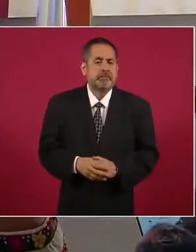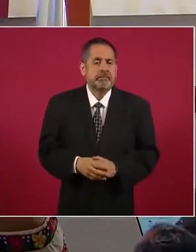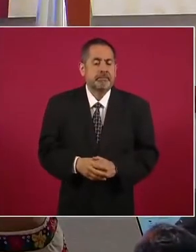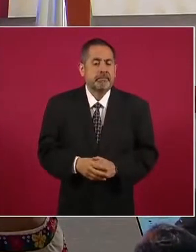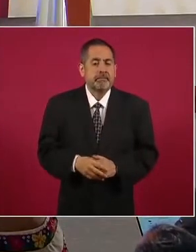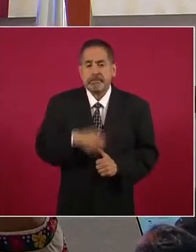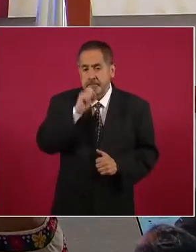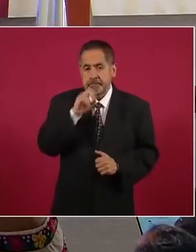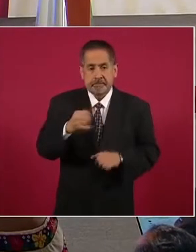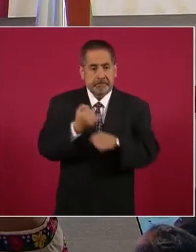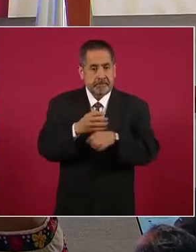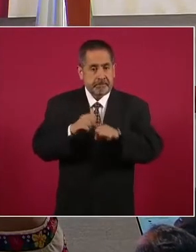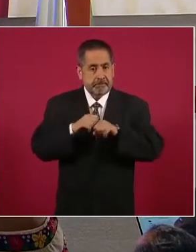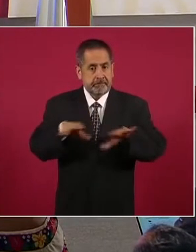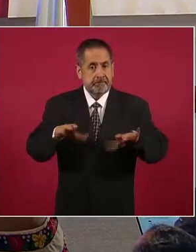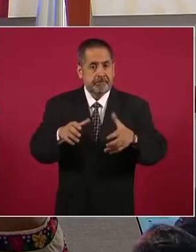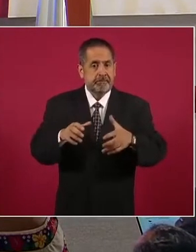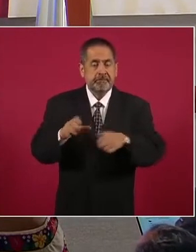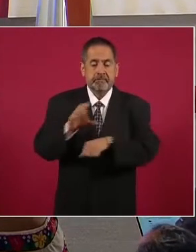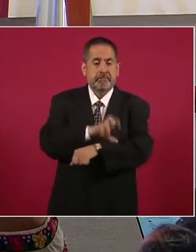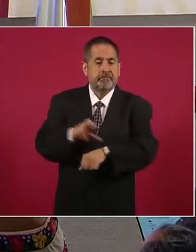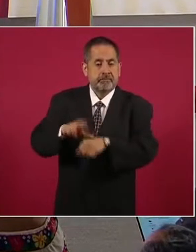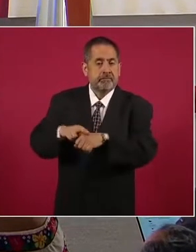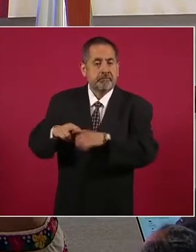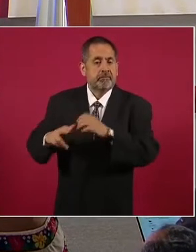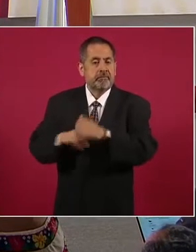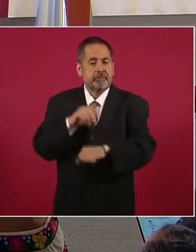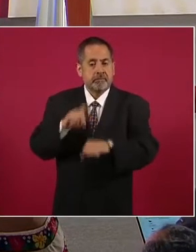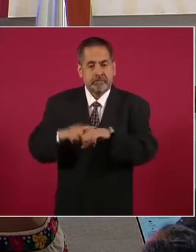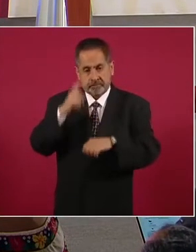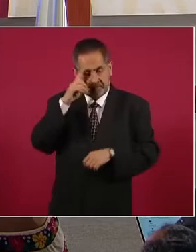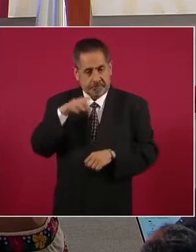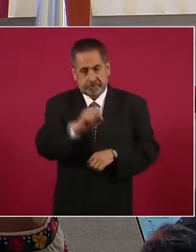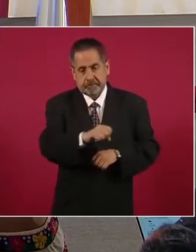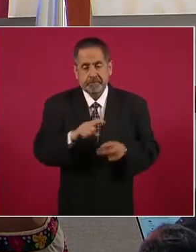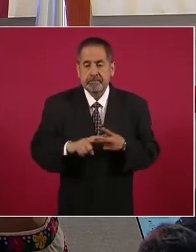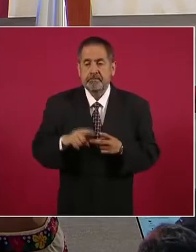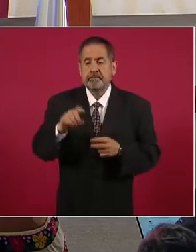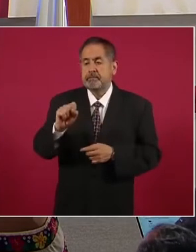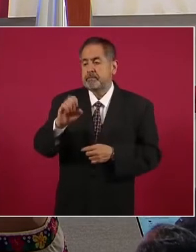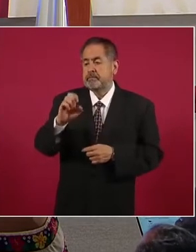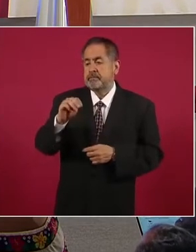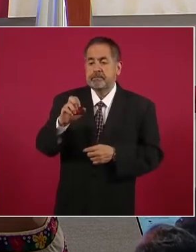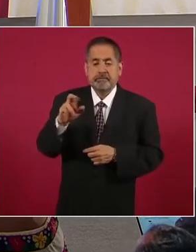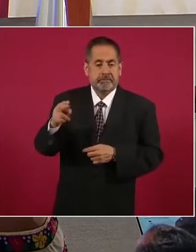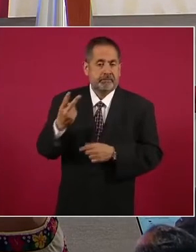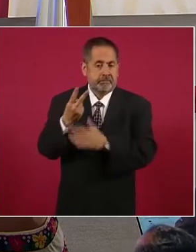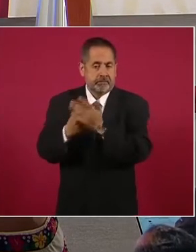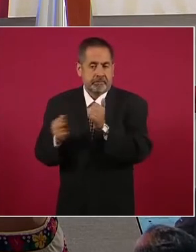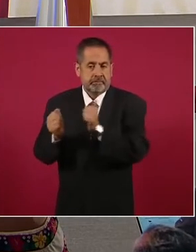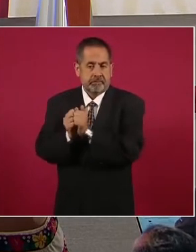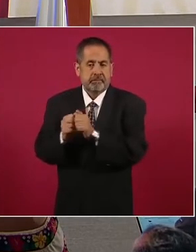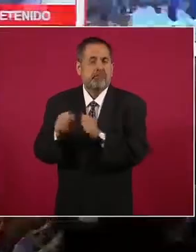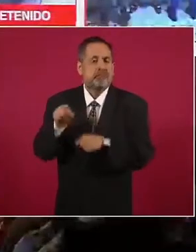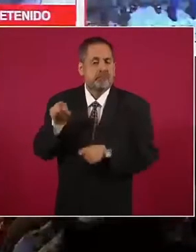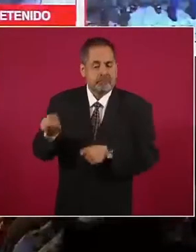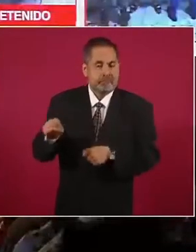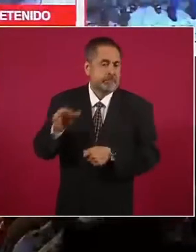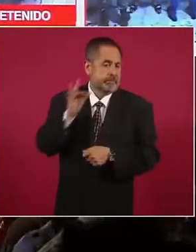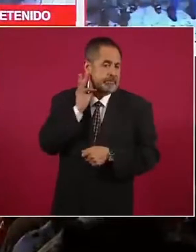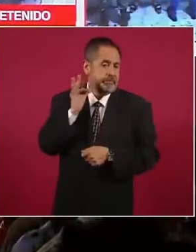Informar que la Coordinación Nacional Antisecuestros, la Secretaría de la Marina, en coordinación con la